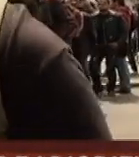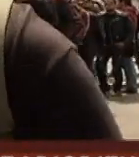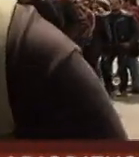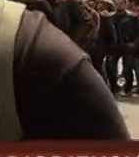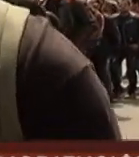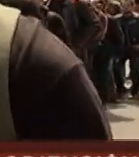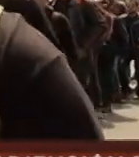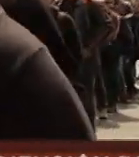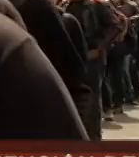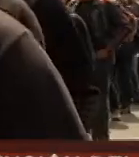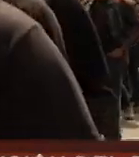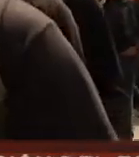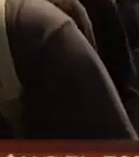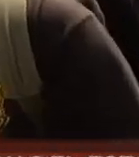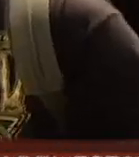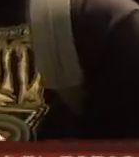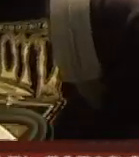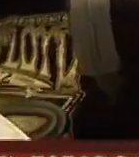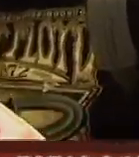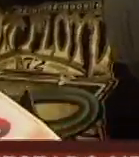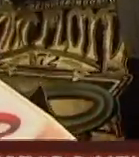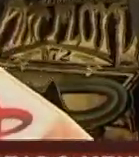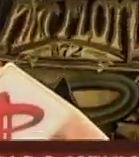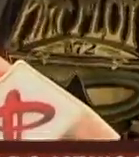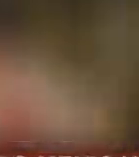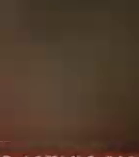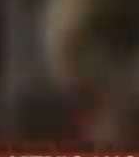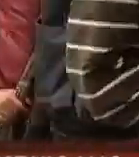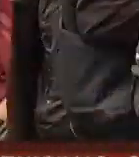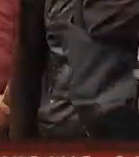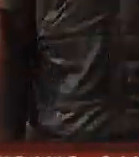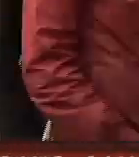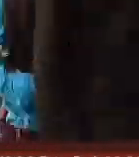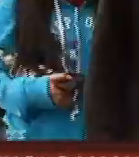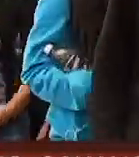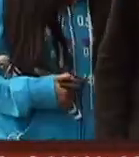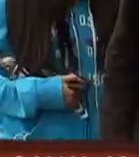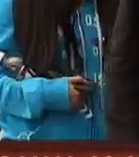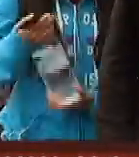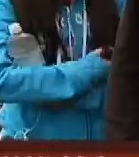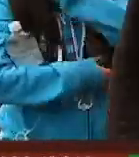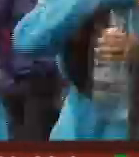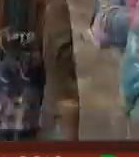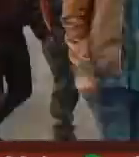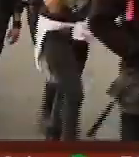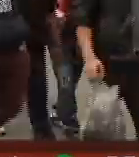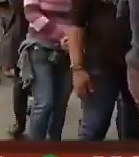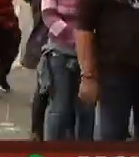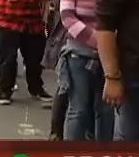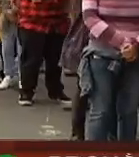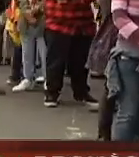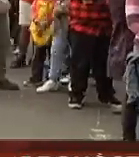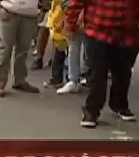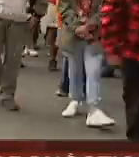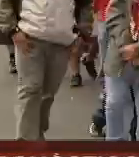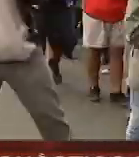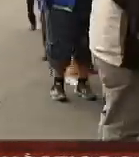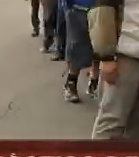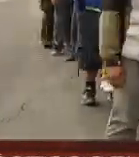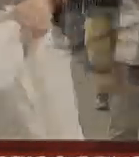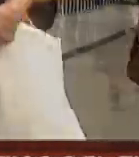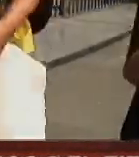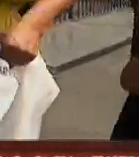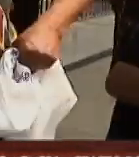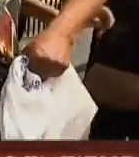desde los 7 años tal vez Mi papá lo escuchaba yo por él lo conozco Aquellos que madrugaron alcanzaron lugar de privilegio a costa de